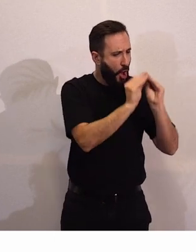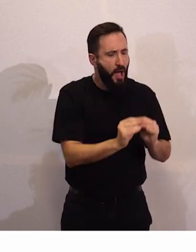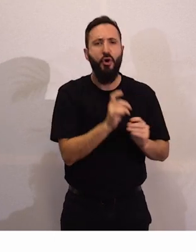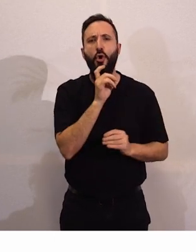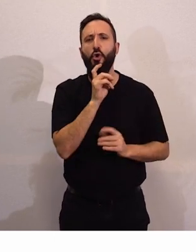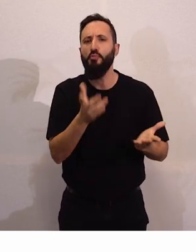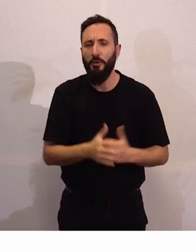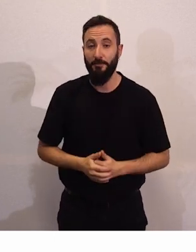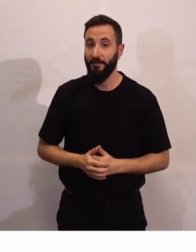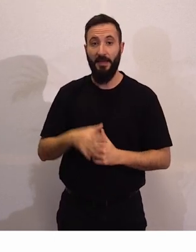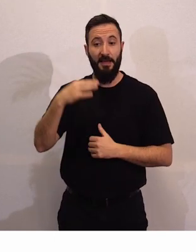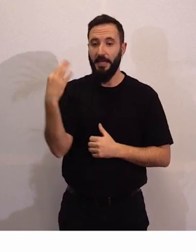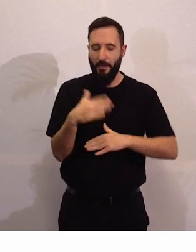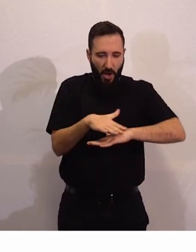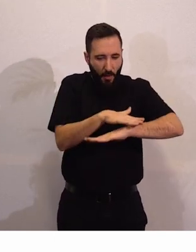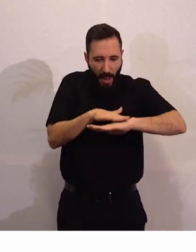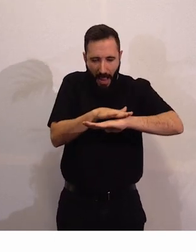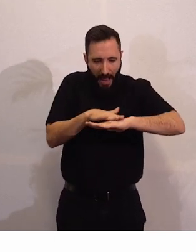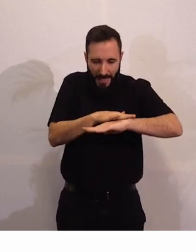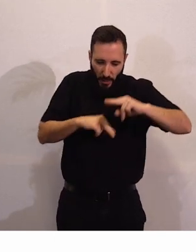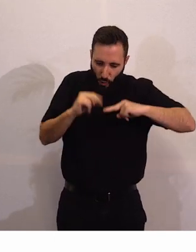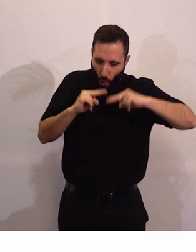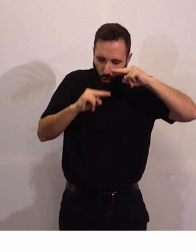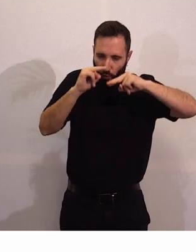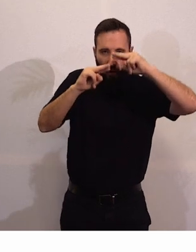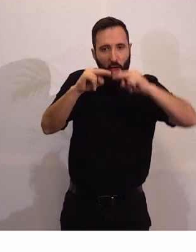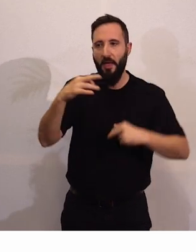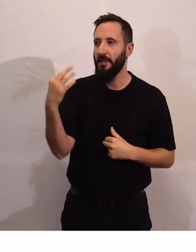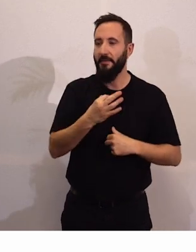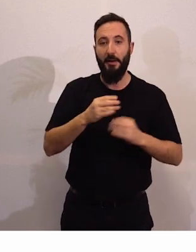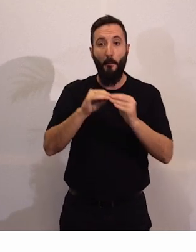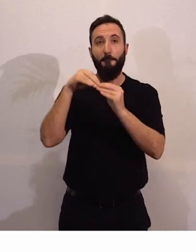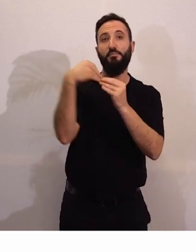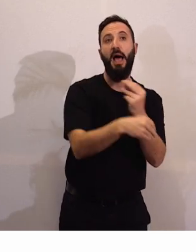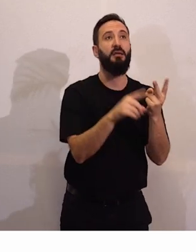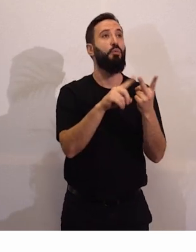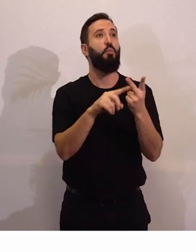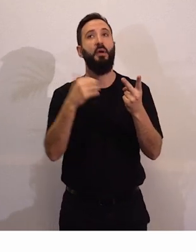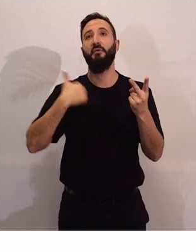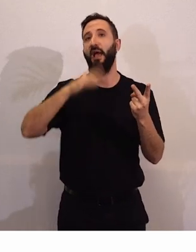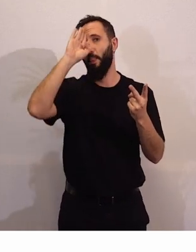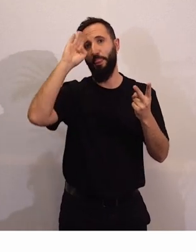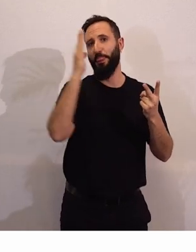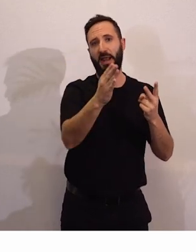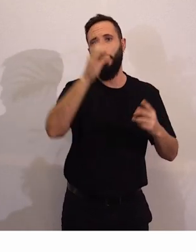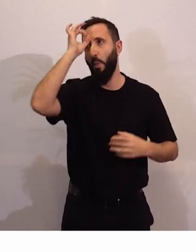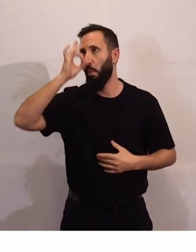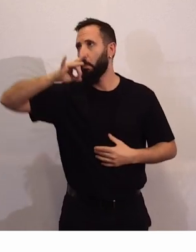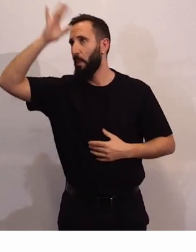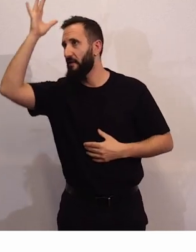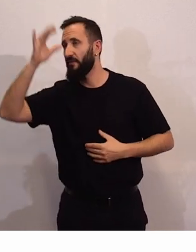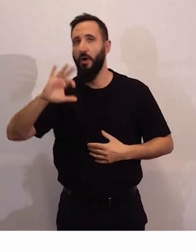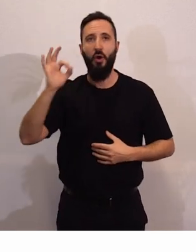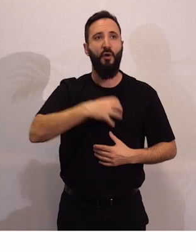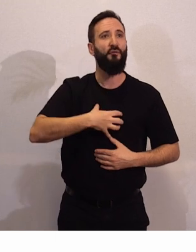construirlo desde las bases. Es decir, no podíamos hacer un documento que nos inventáramos